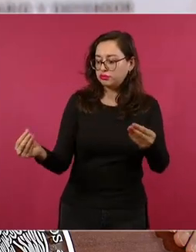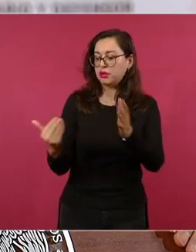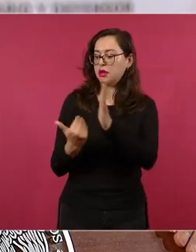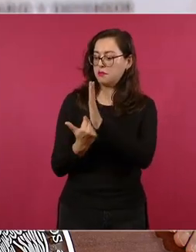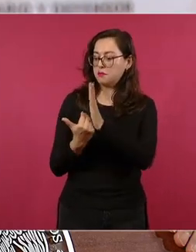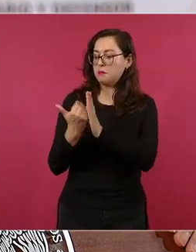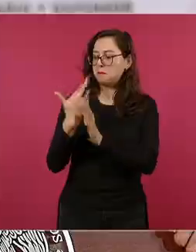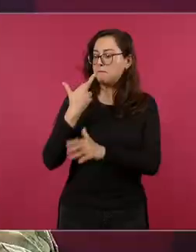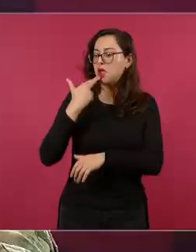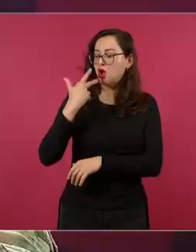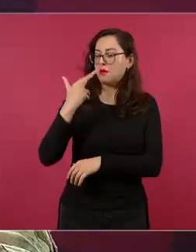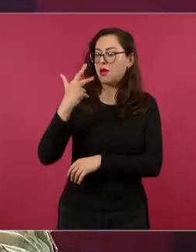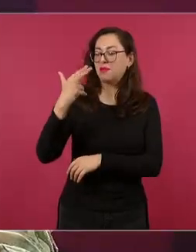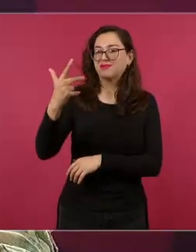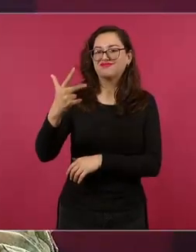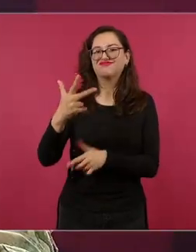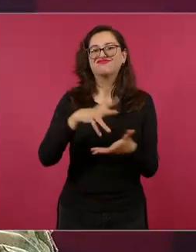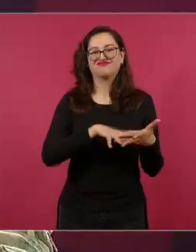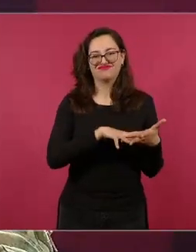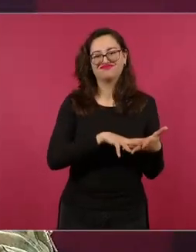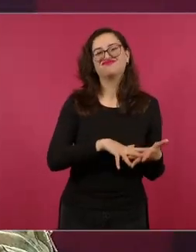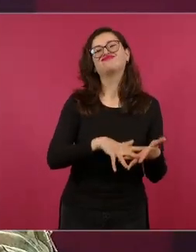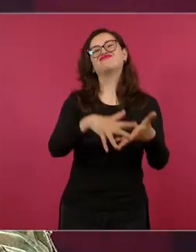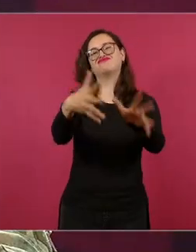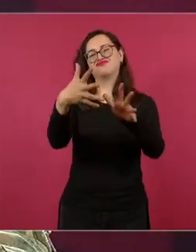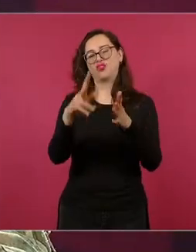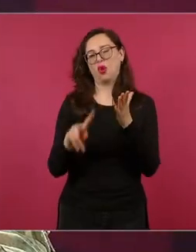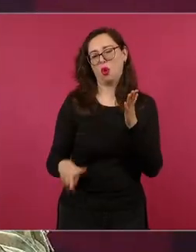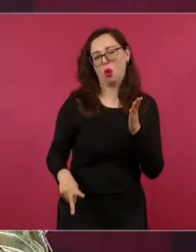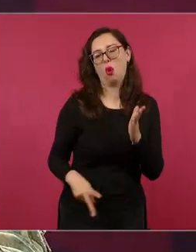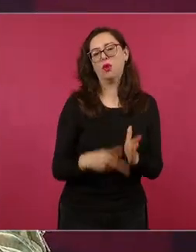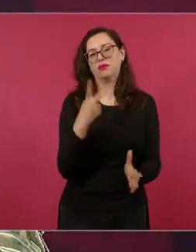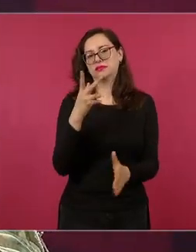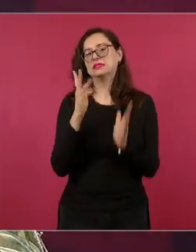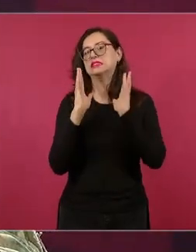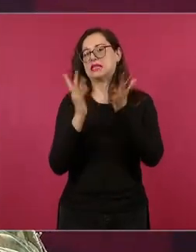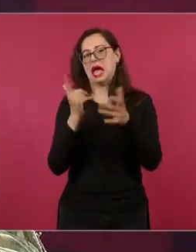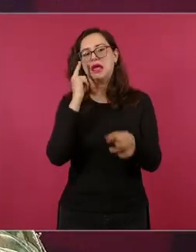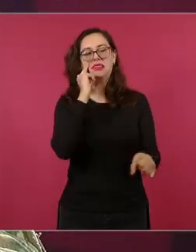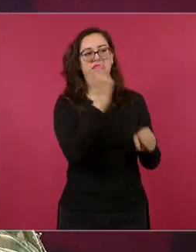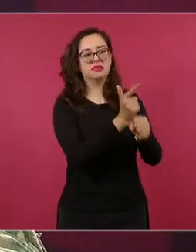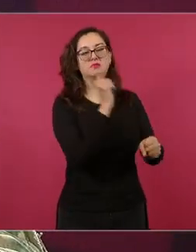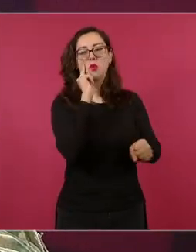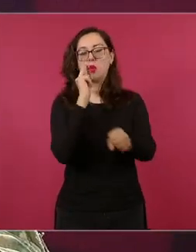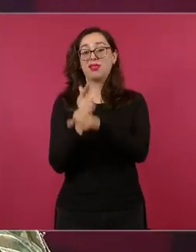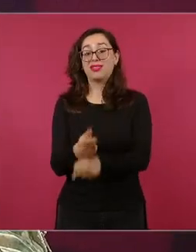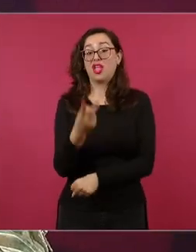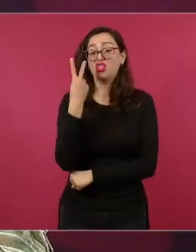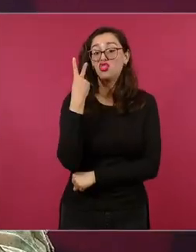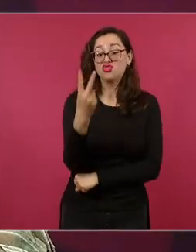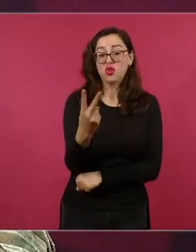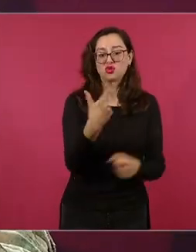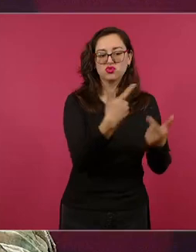y por lo tanto hay una confrontación entre dos grupos delincuenciales también